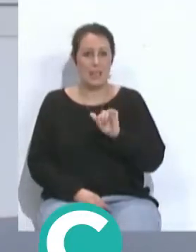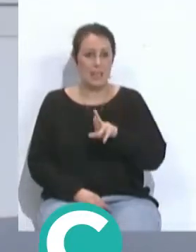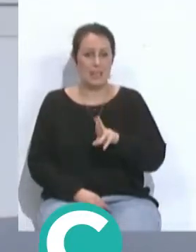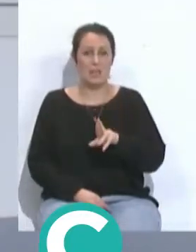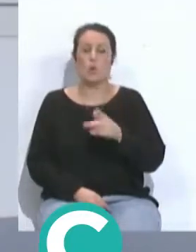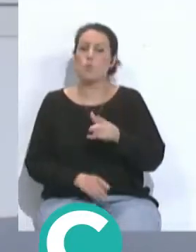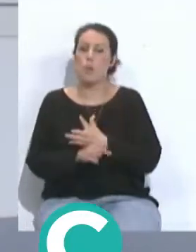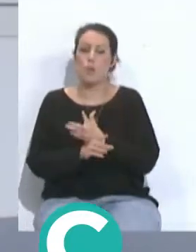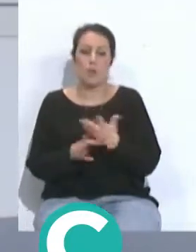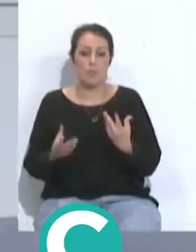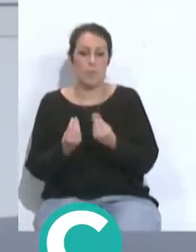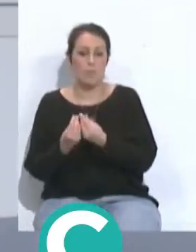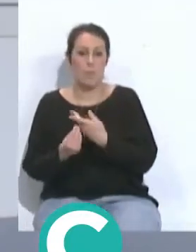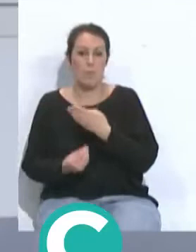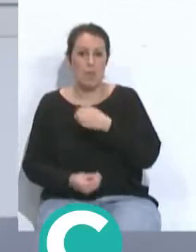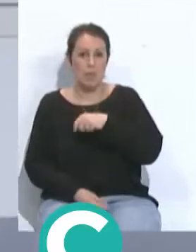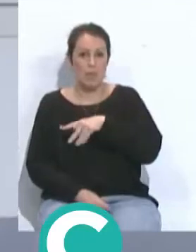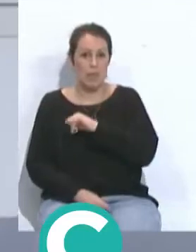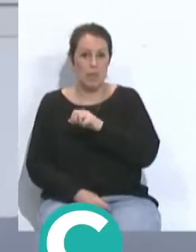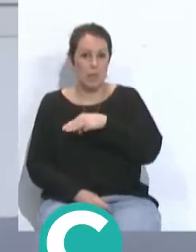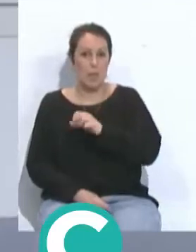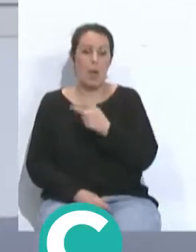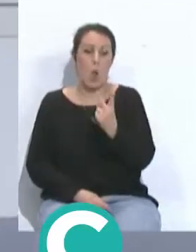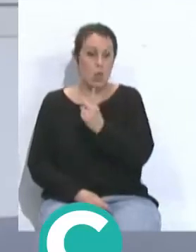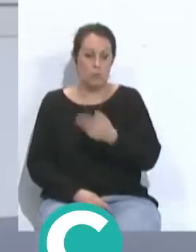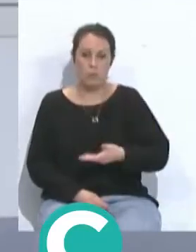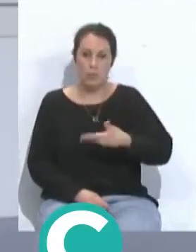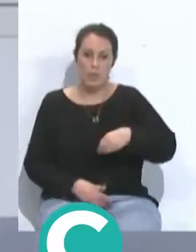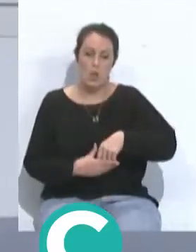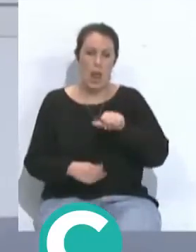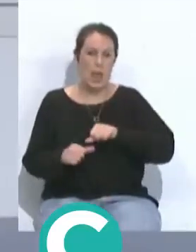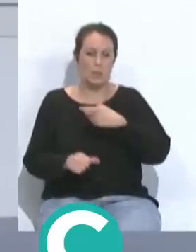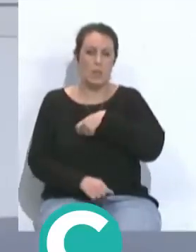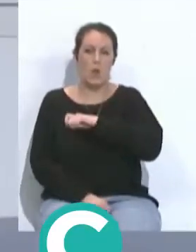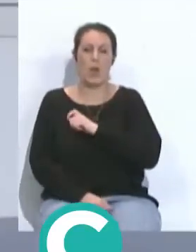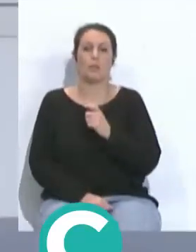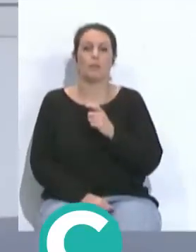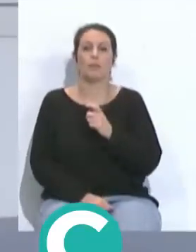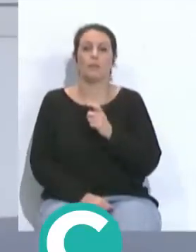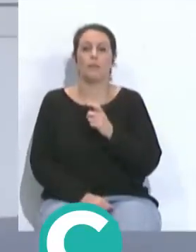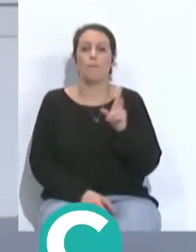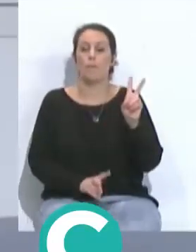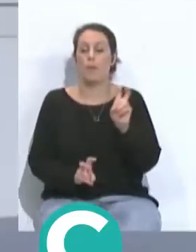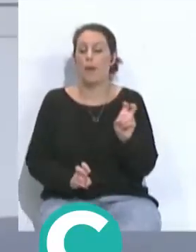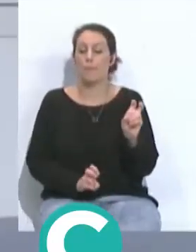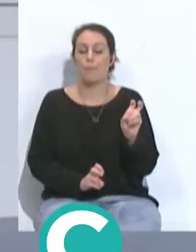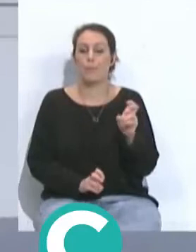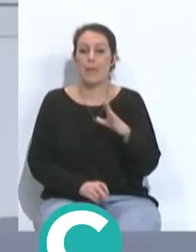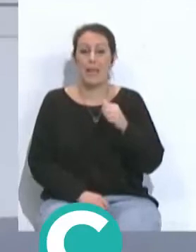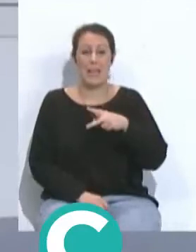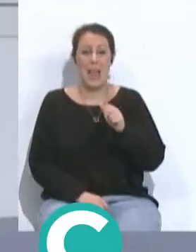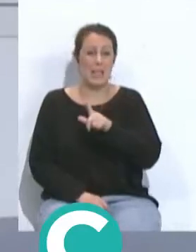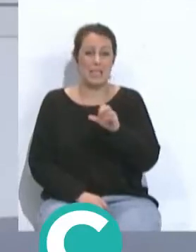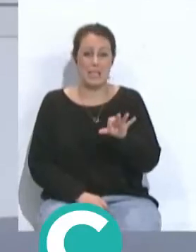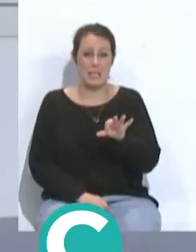uno de los jugadores junto a Benzema el determinante en la liga española el tema de Canales